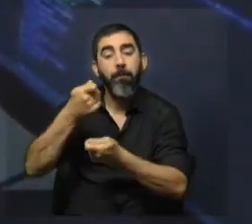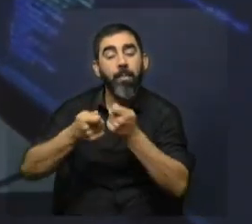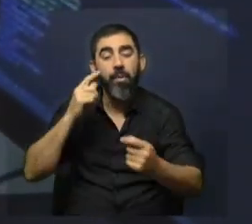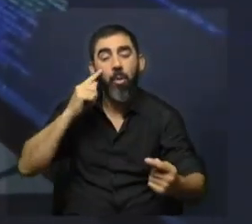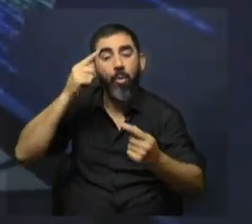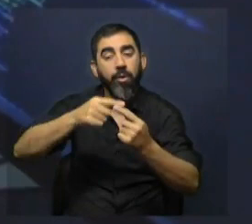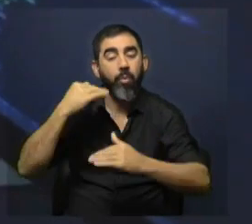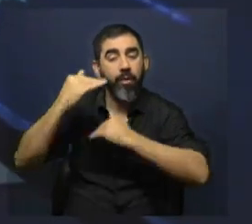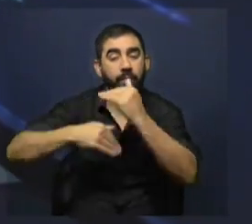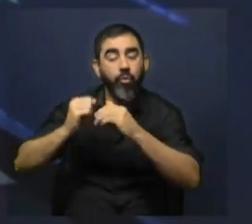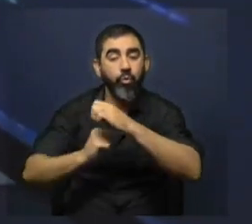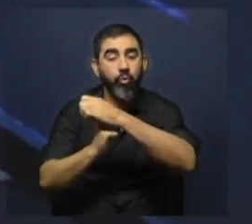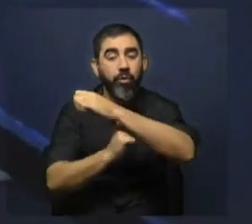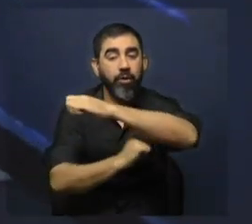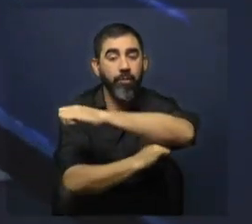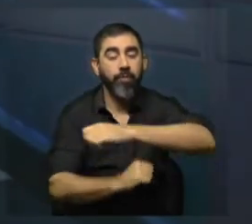objetivos de desarrollo sostenible.